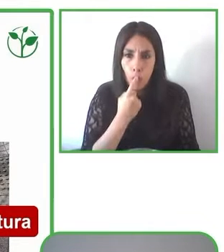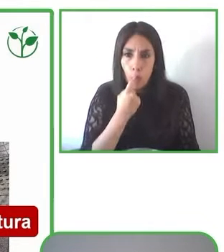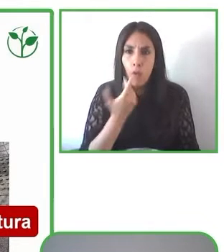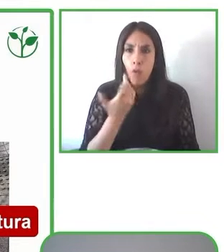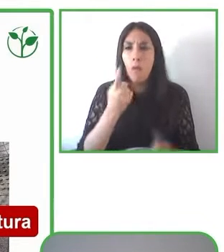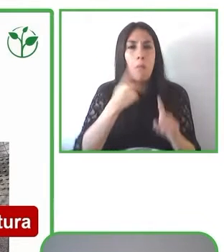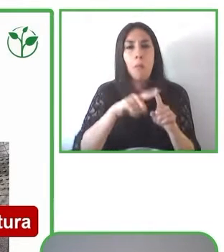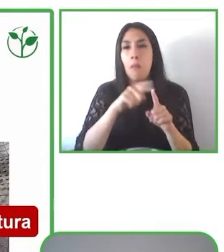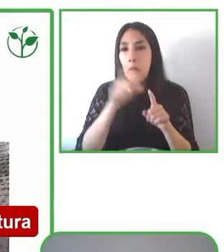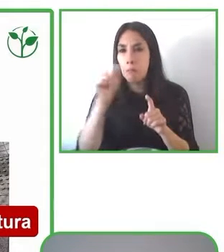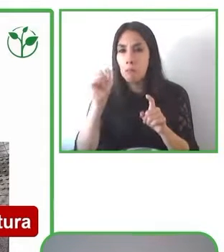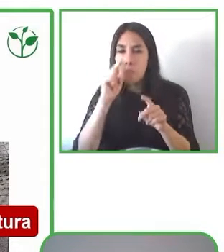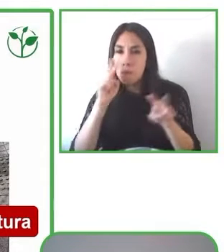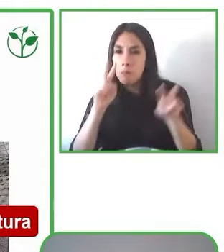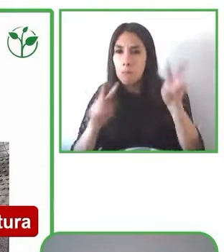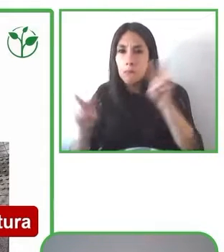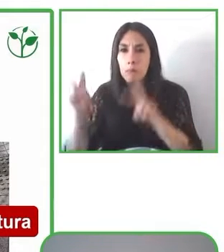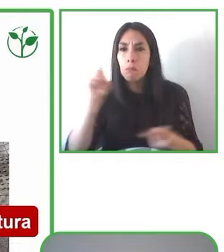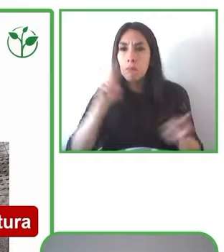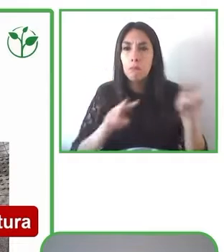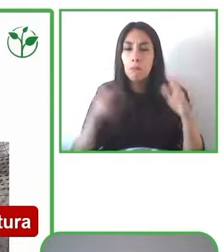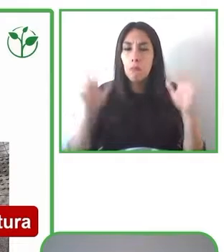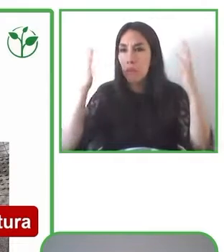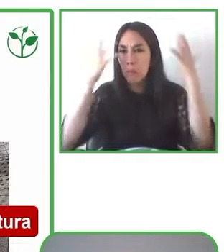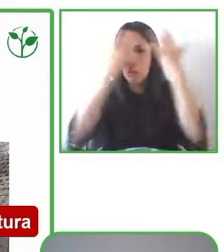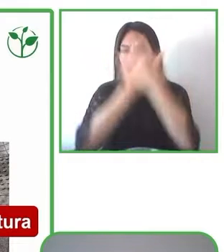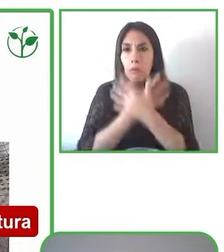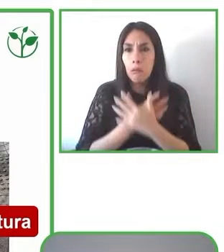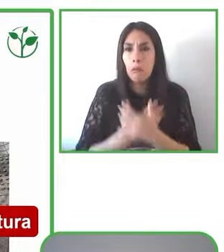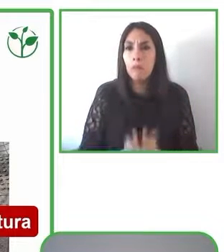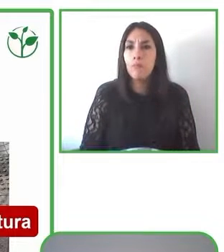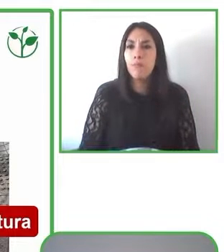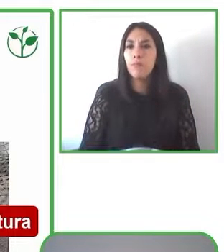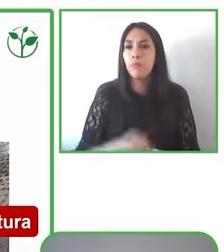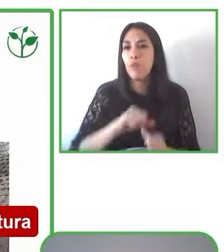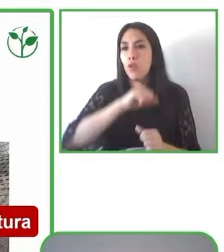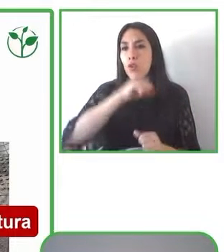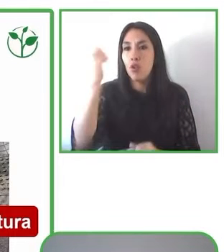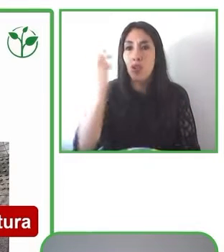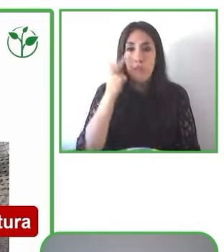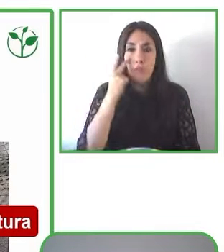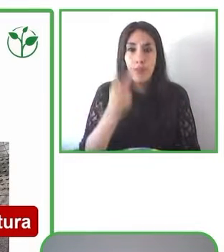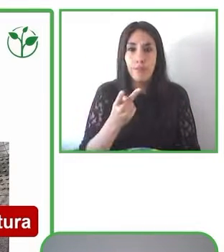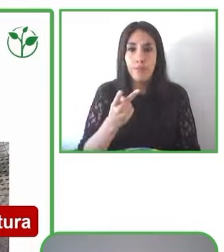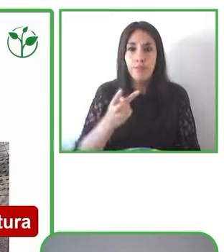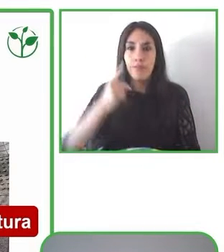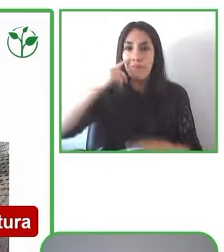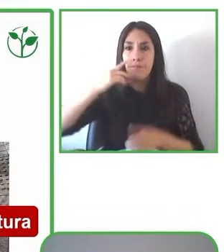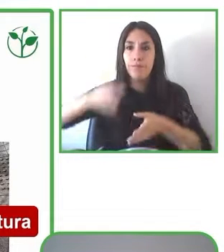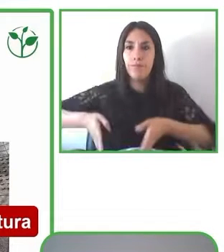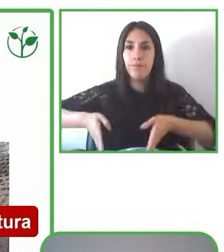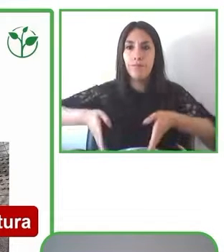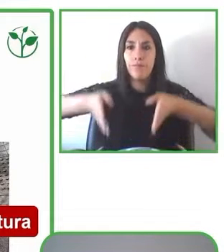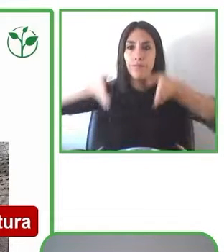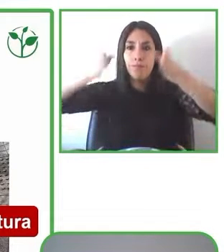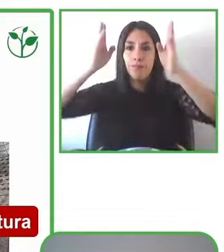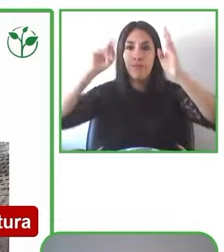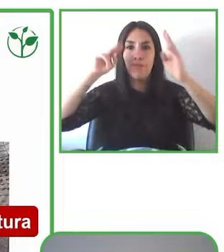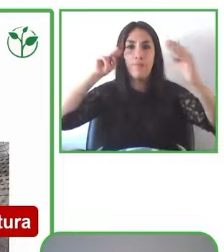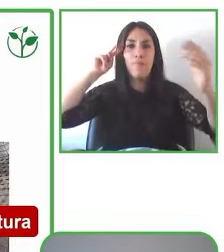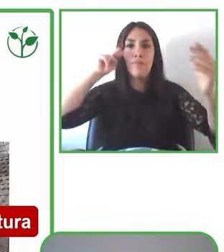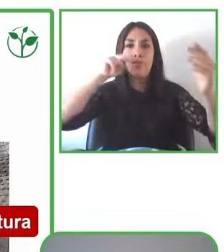reflejo de los edificios, con lo que les decía, los edificios de muro cortina generan